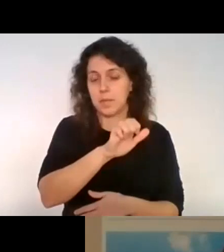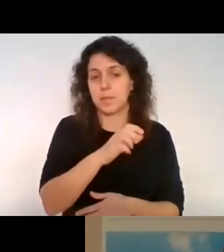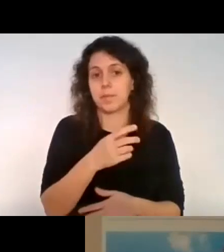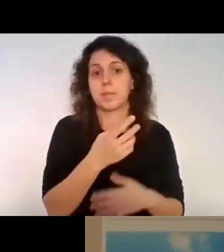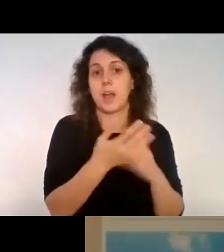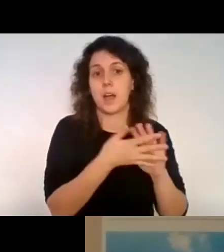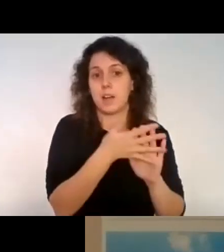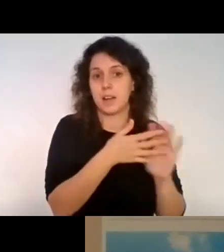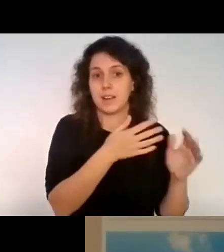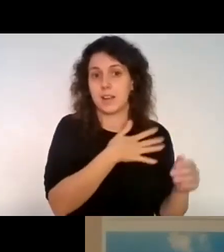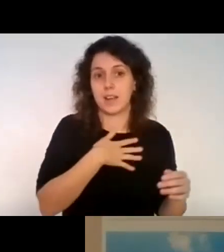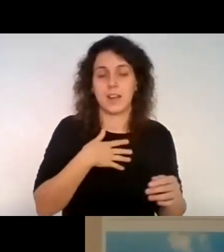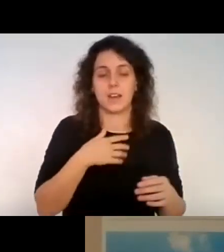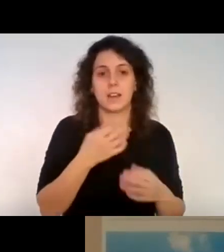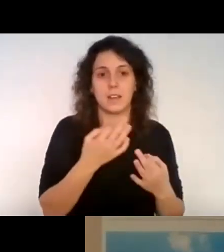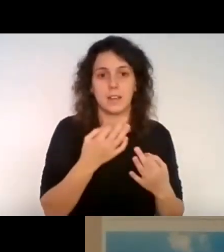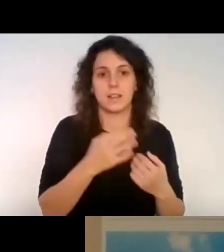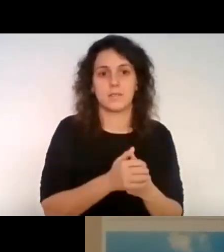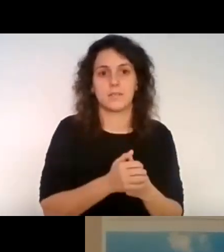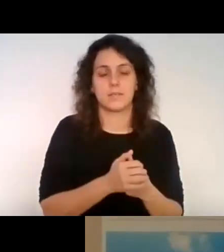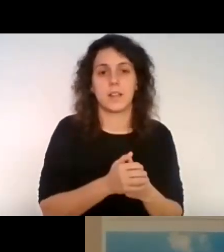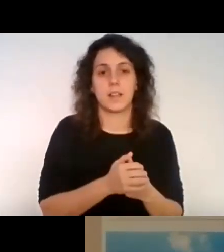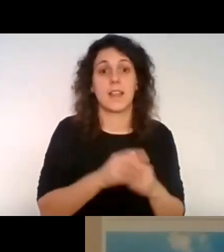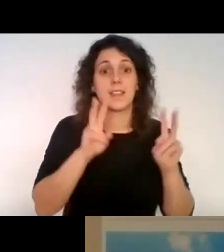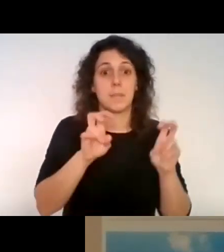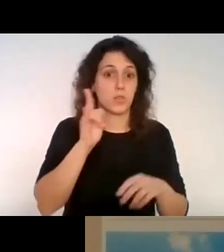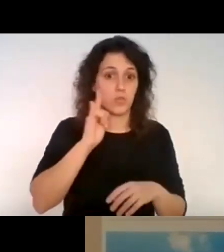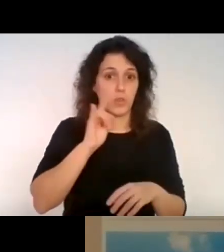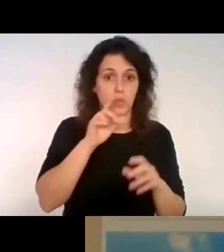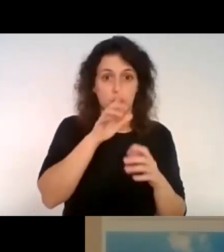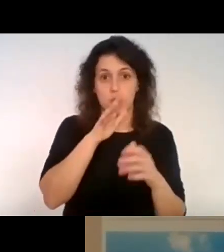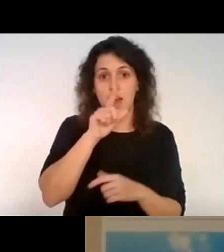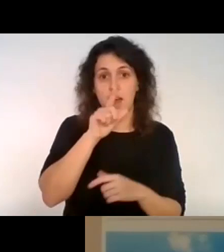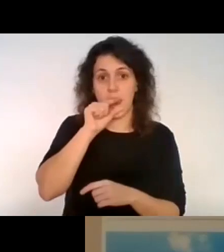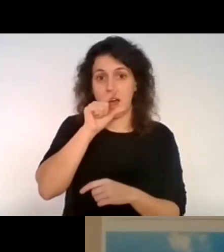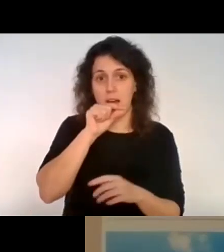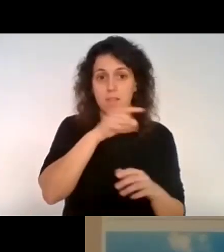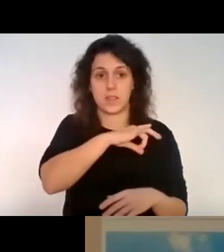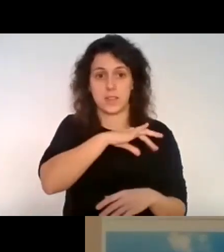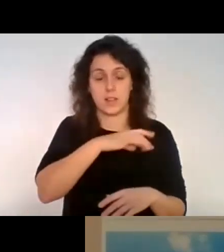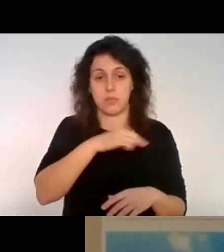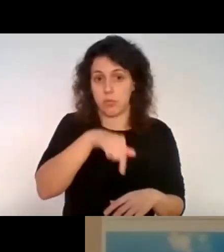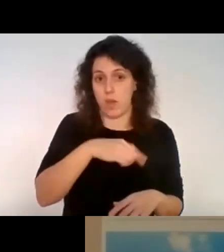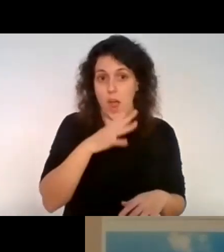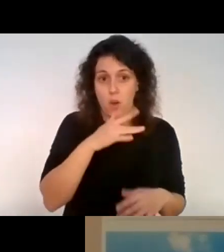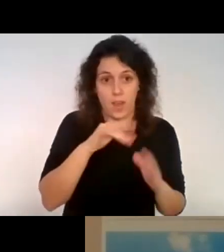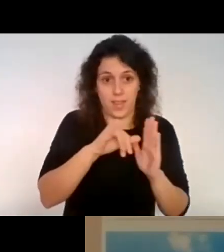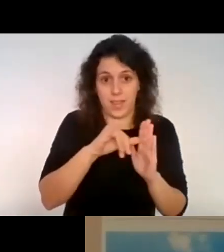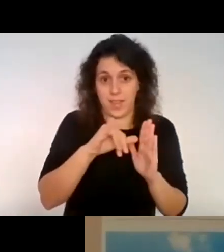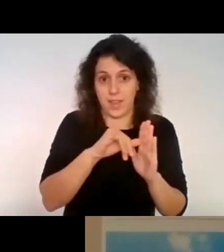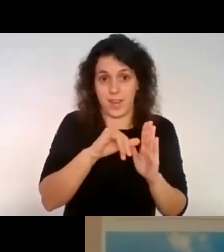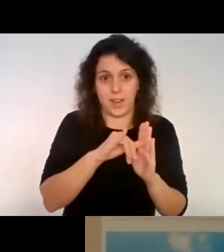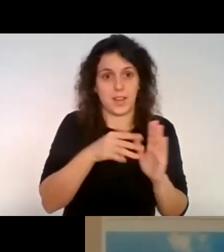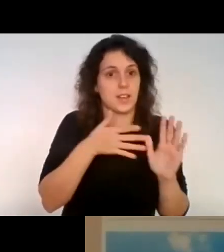interpretación de, bueno, de todos los sonidos de las aves de Chile. Por suerte estoy ahora cerca, no tengo que cruzar el